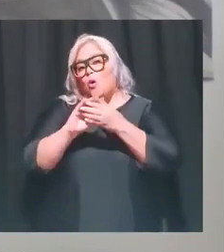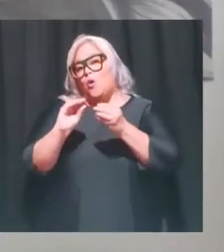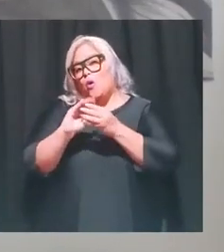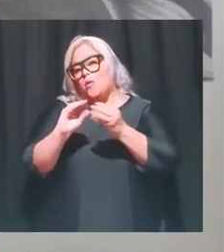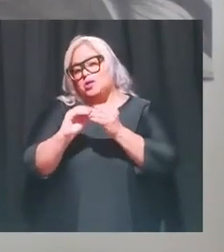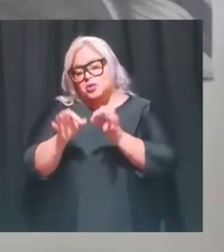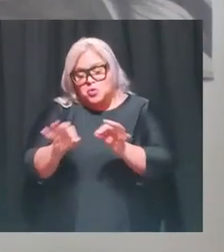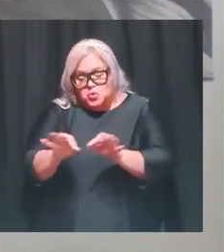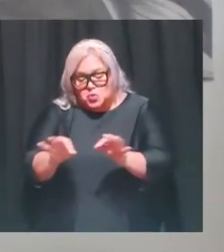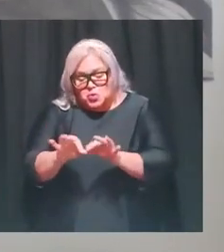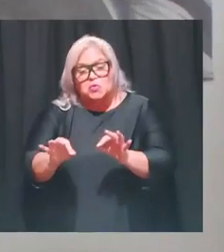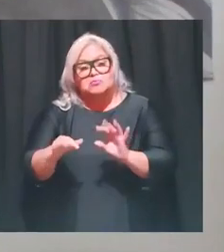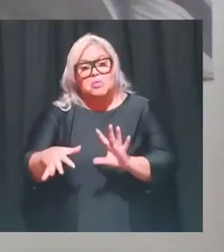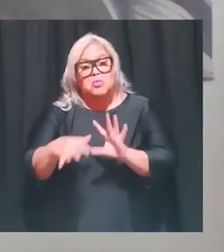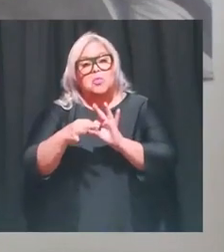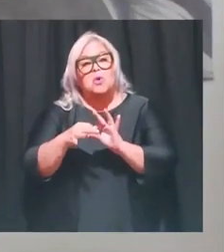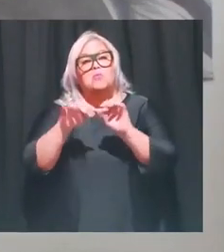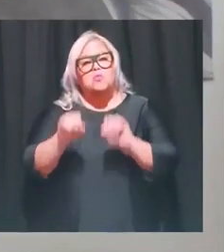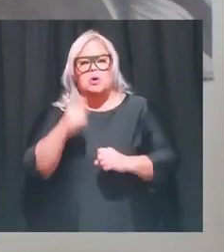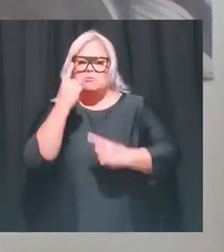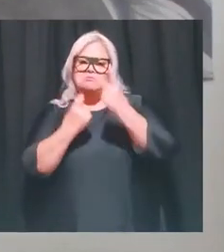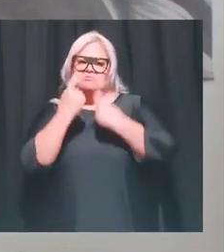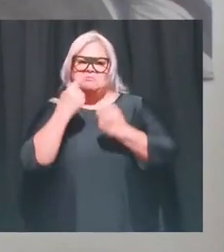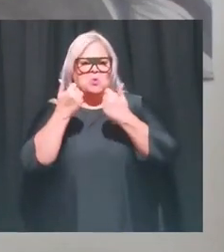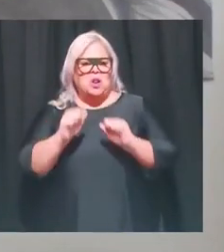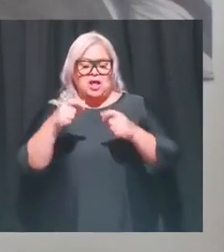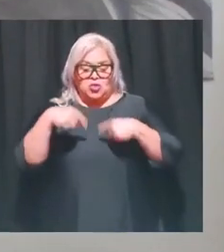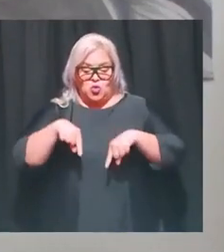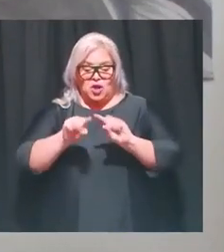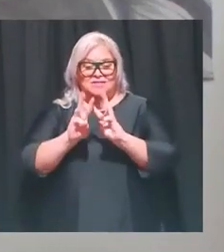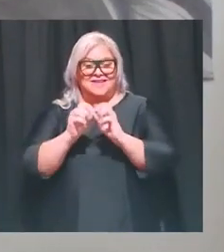Voy a estar conectada, así que me pueden hacer cualquier pregunta durante el taller.